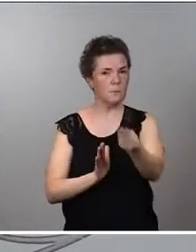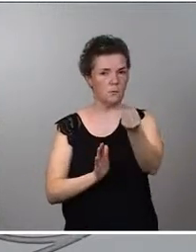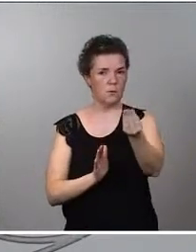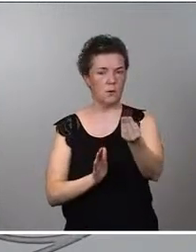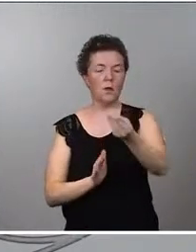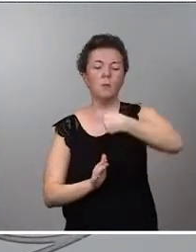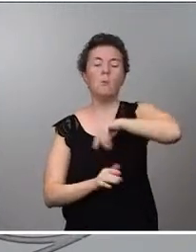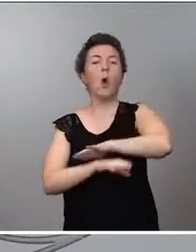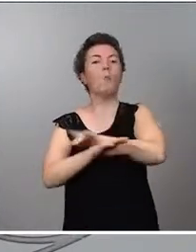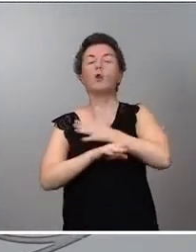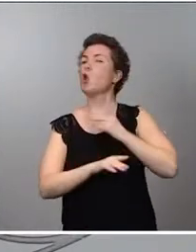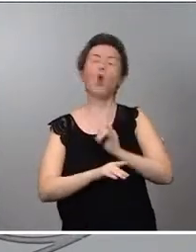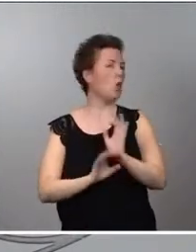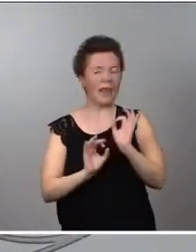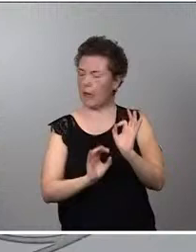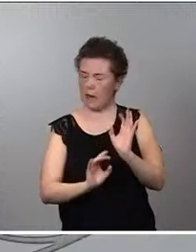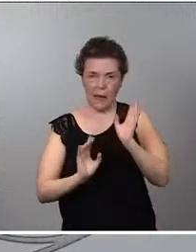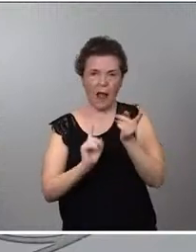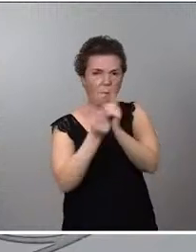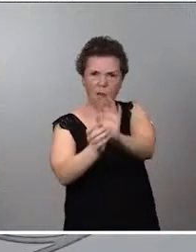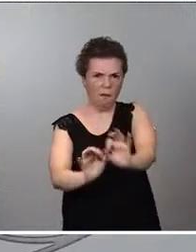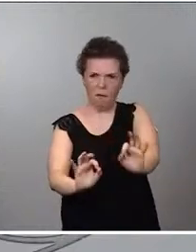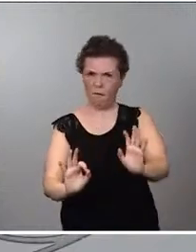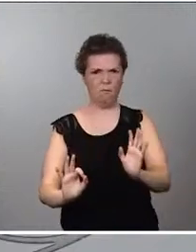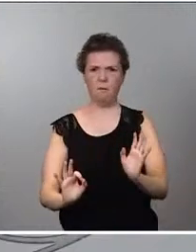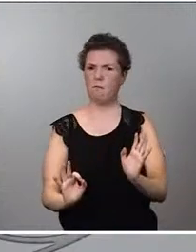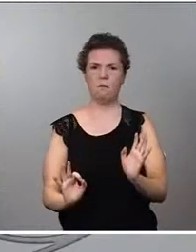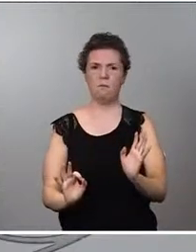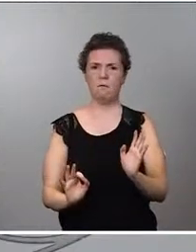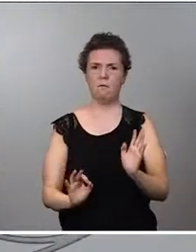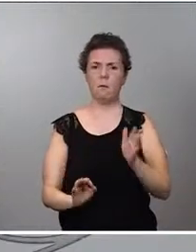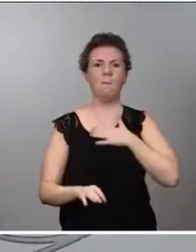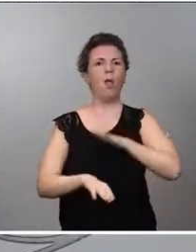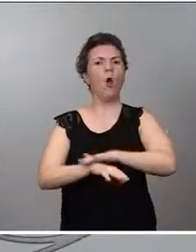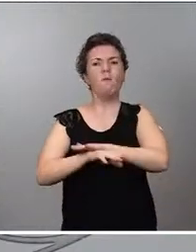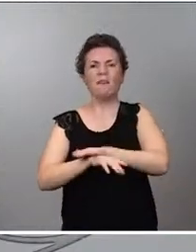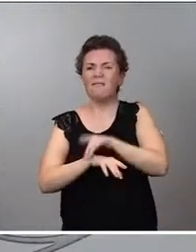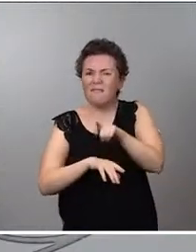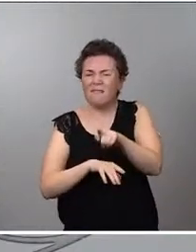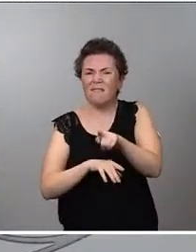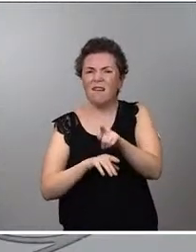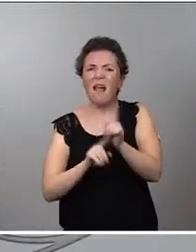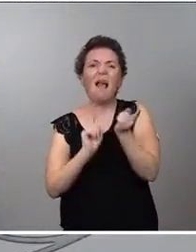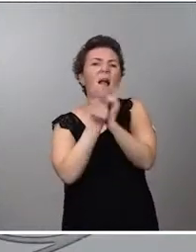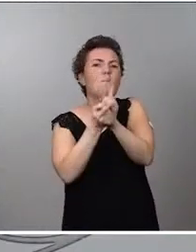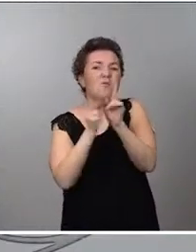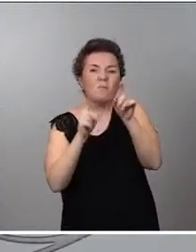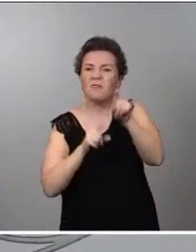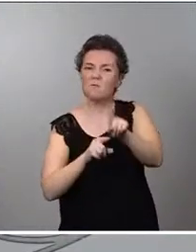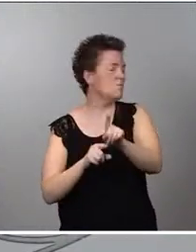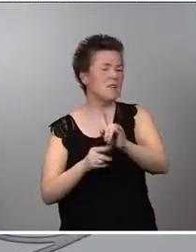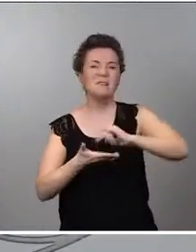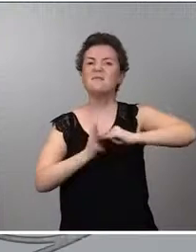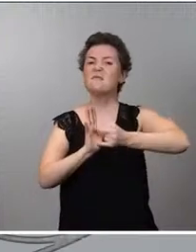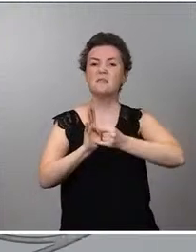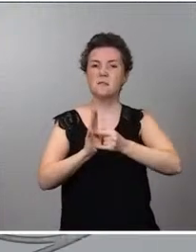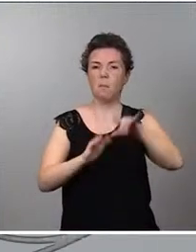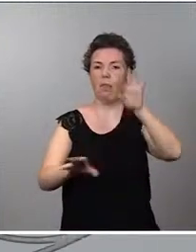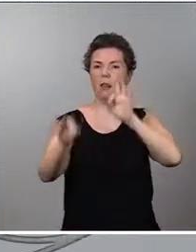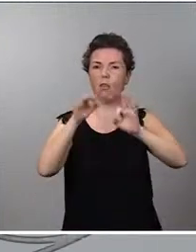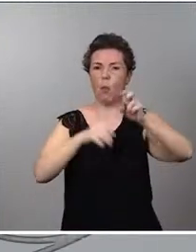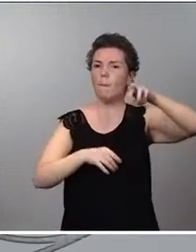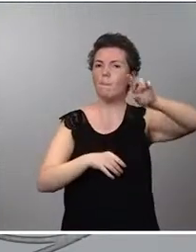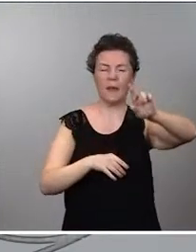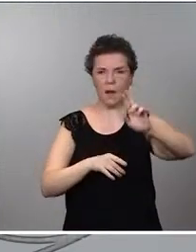este Gobierno, en absoluto cambiarla. No está en la agenda de Gobierno hacer ningún cambio en el sistema de elección de MIR que no